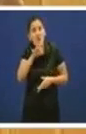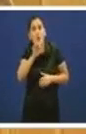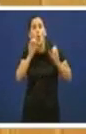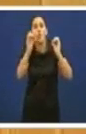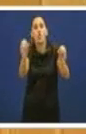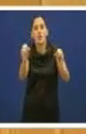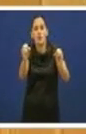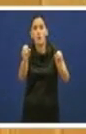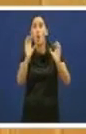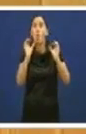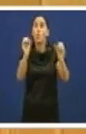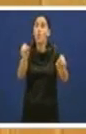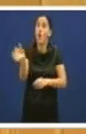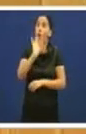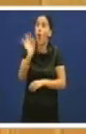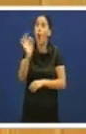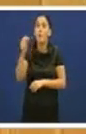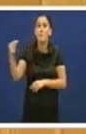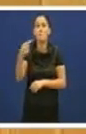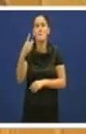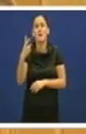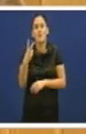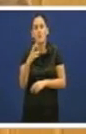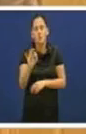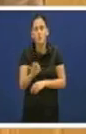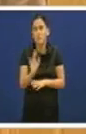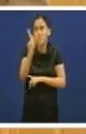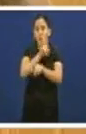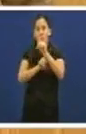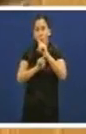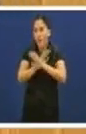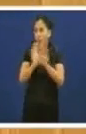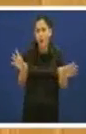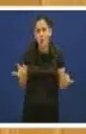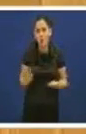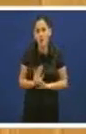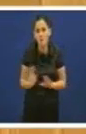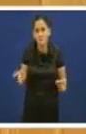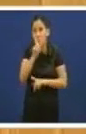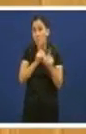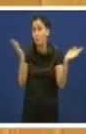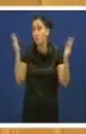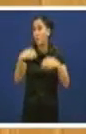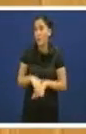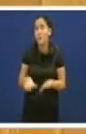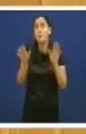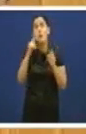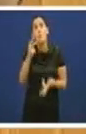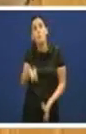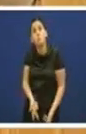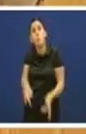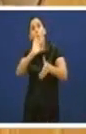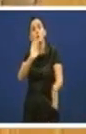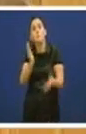cero ou menos 20. Non xe preocupa absolutamente nada. Oiga, porque en vez de autorizar expedientes de